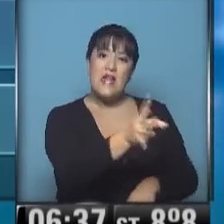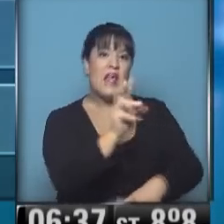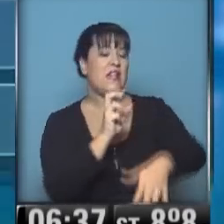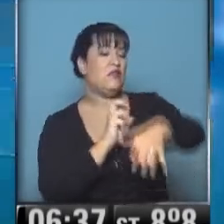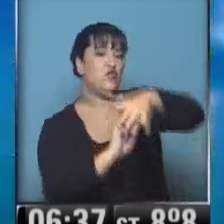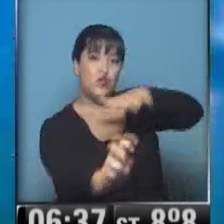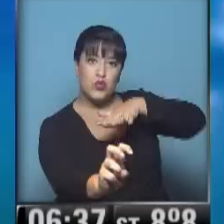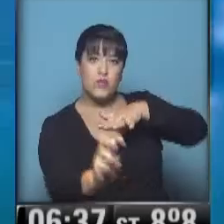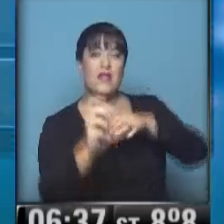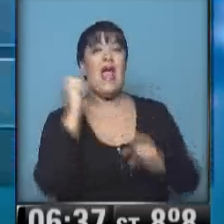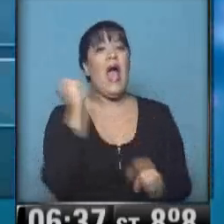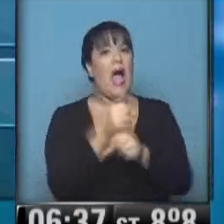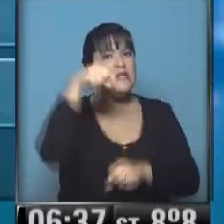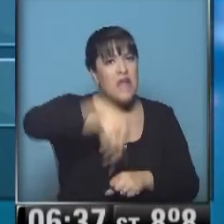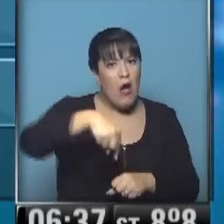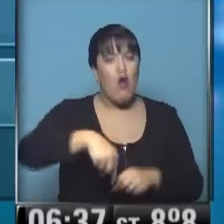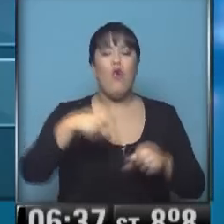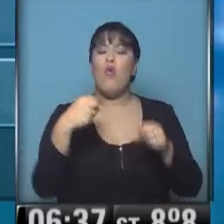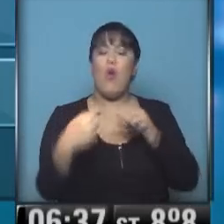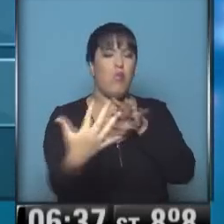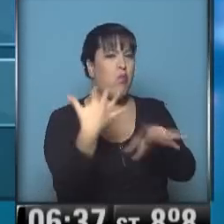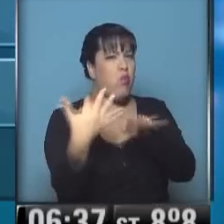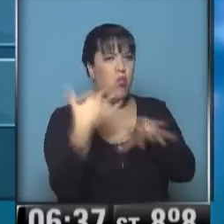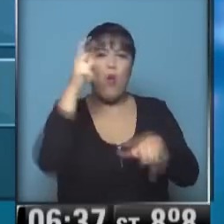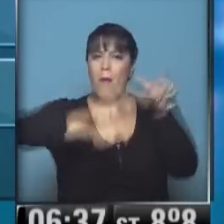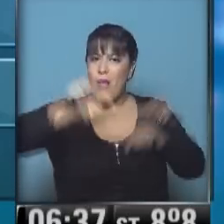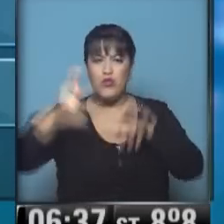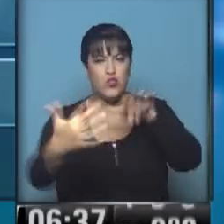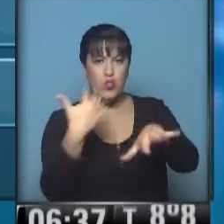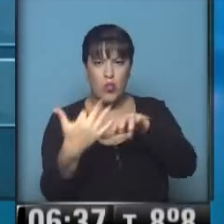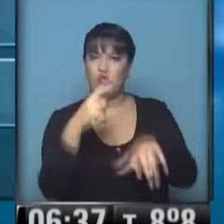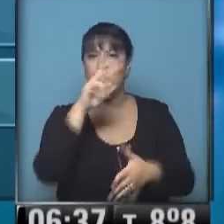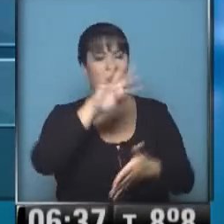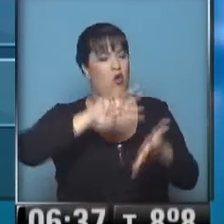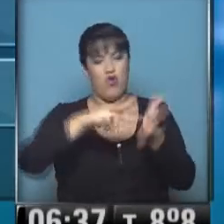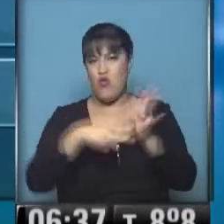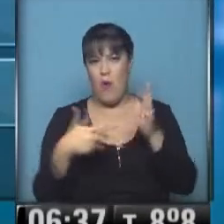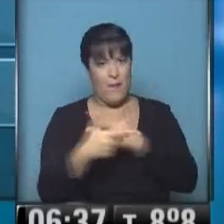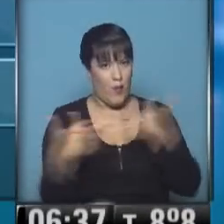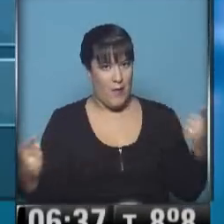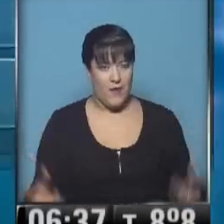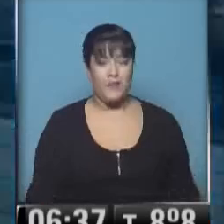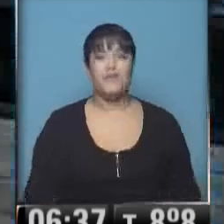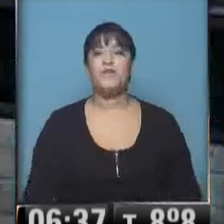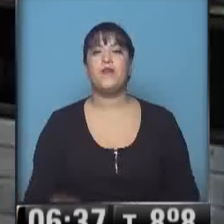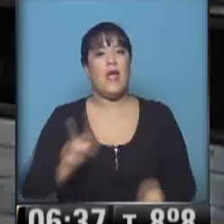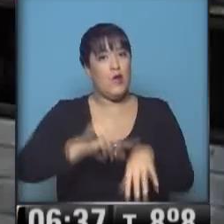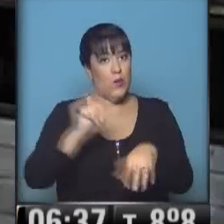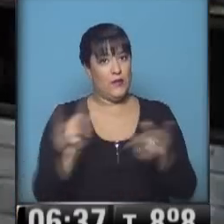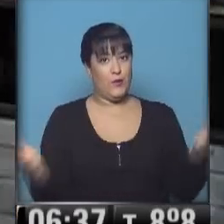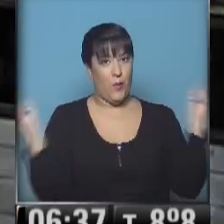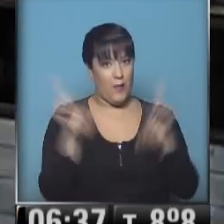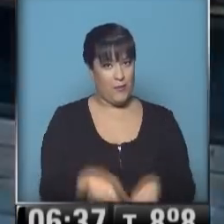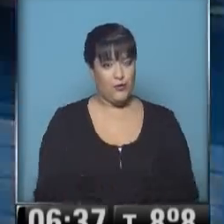hacen por ahora con muchos pasajeros que se movilizan de acuerdo a los cronogramas previos. Volvemos en minutos. Hasta luego.